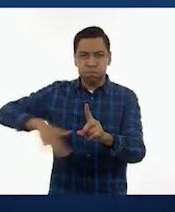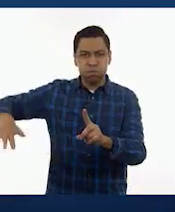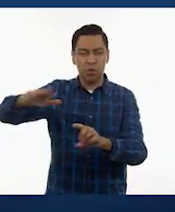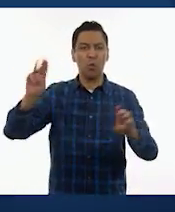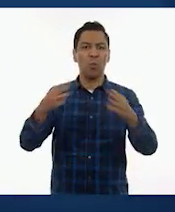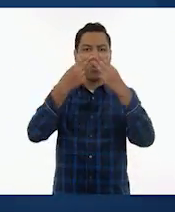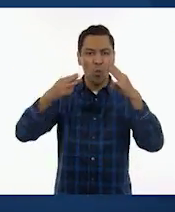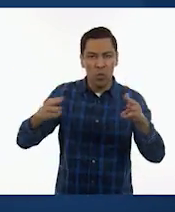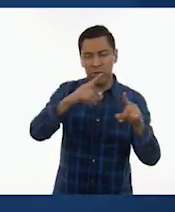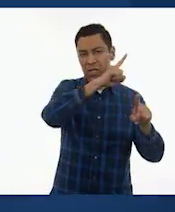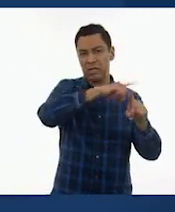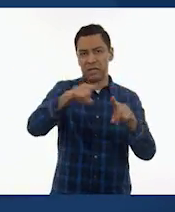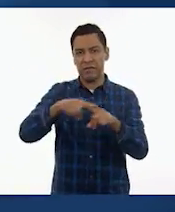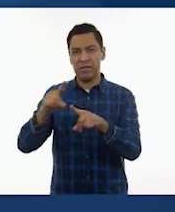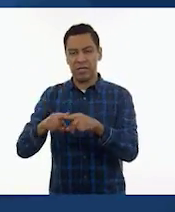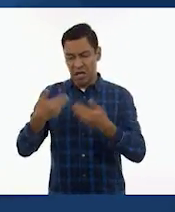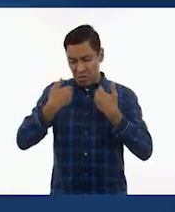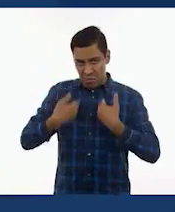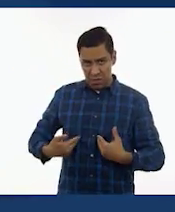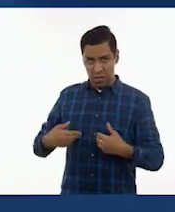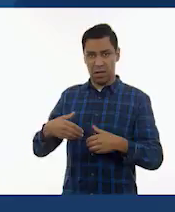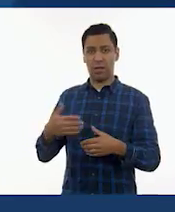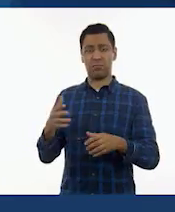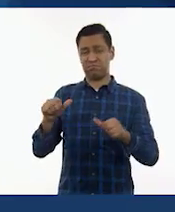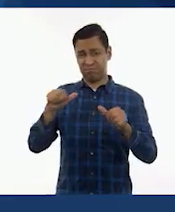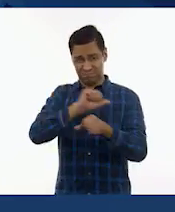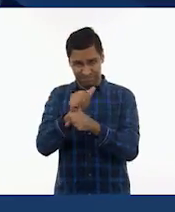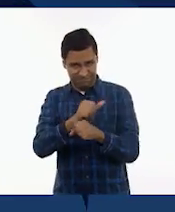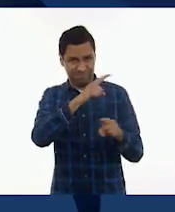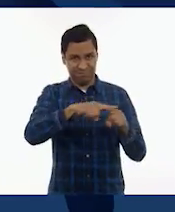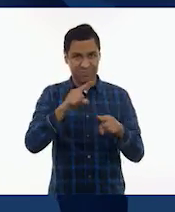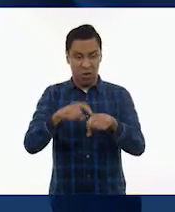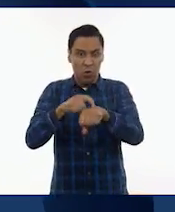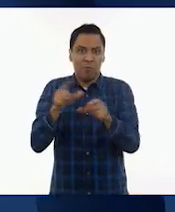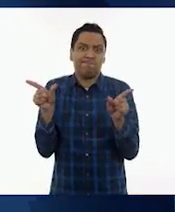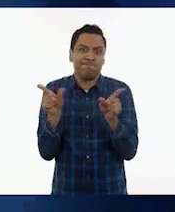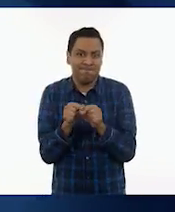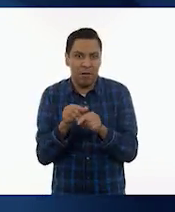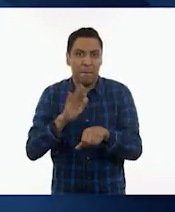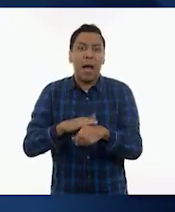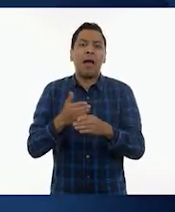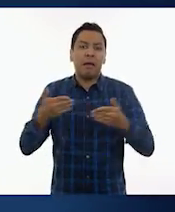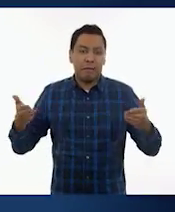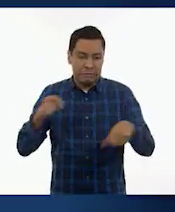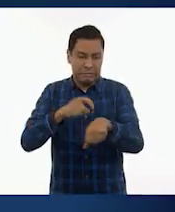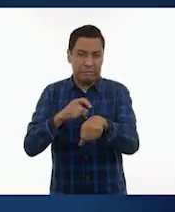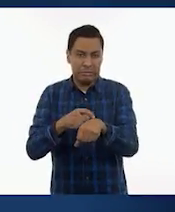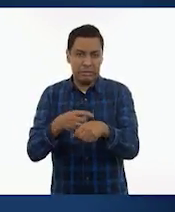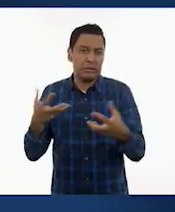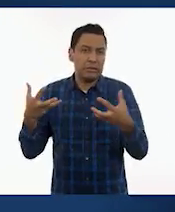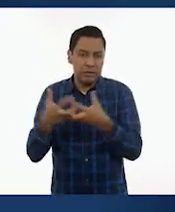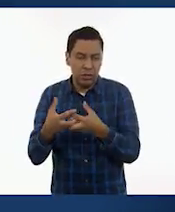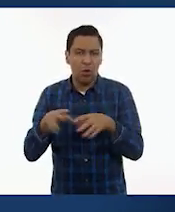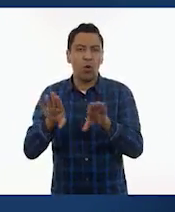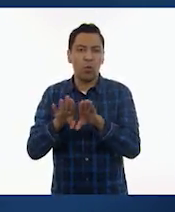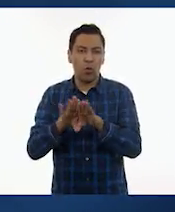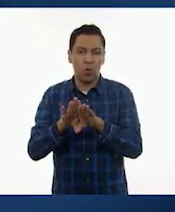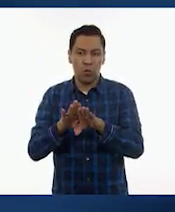musicalización, ajustar el tiempo si se alarga mucho la obra, o cualquier otro ajuste que sea necesario.